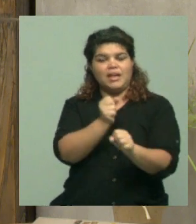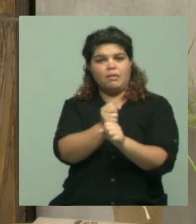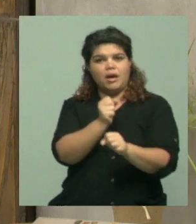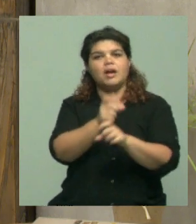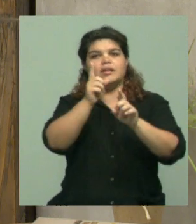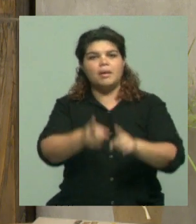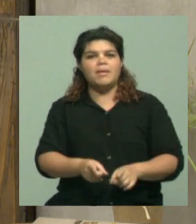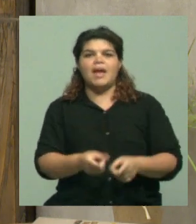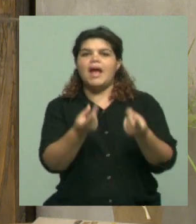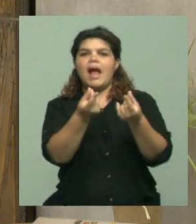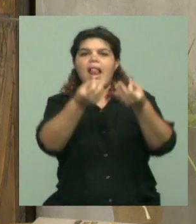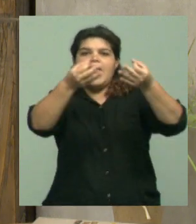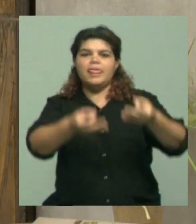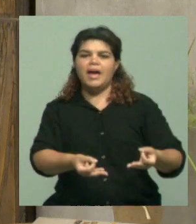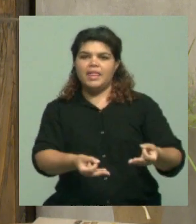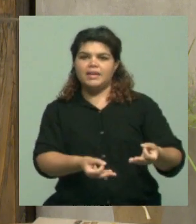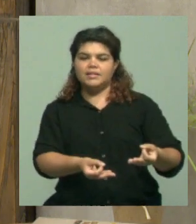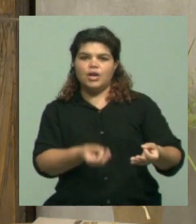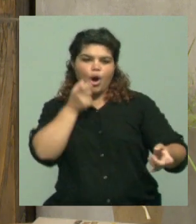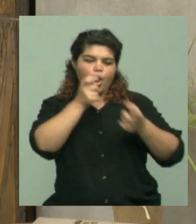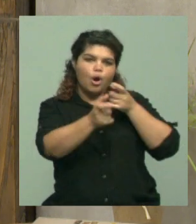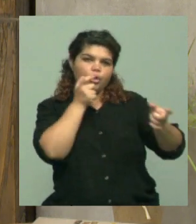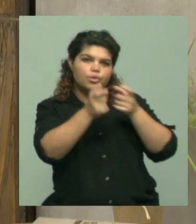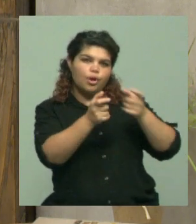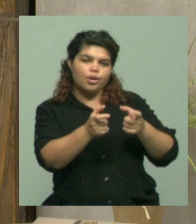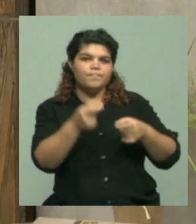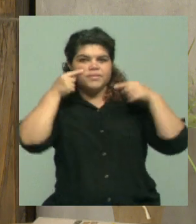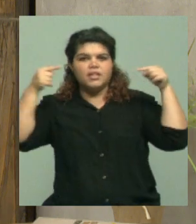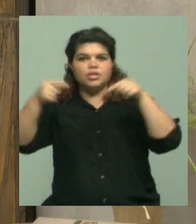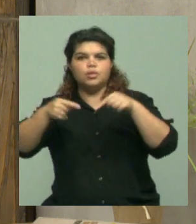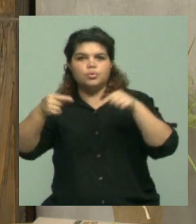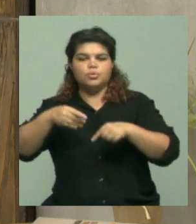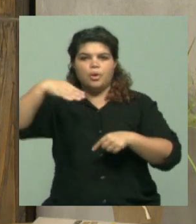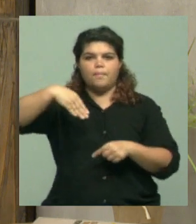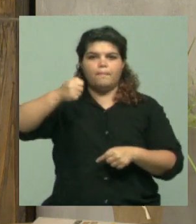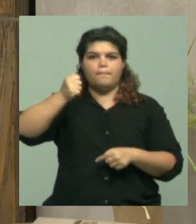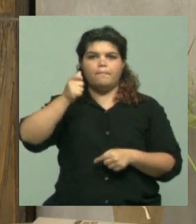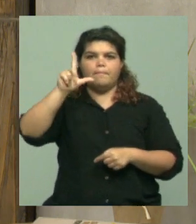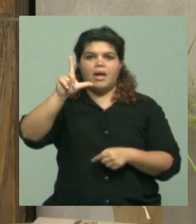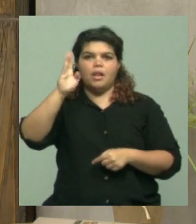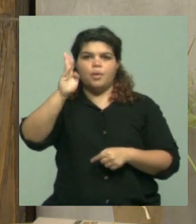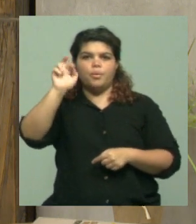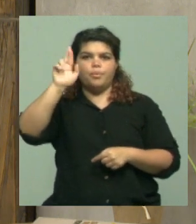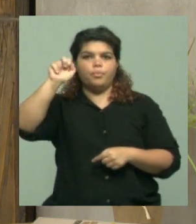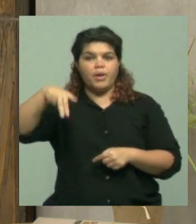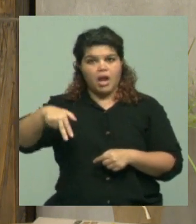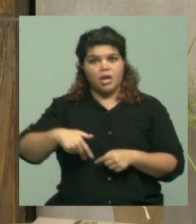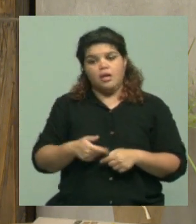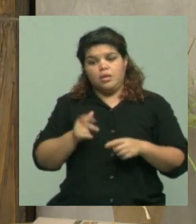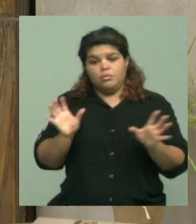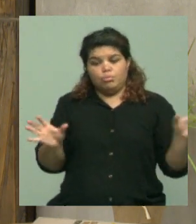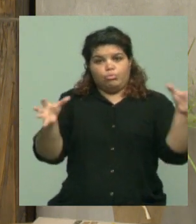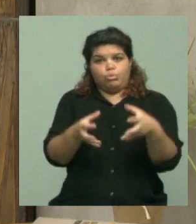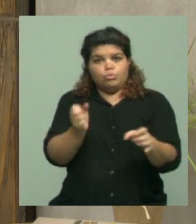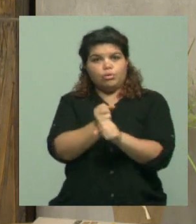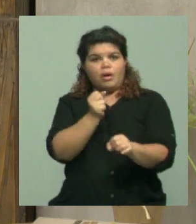calidad que estamos realizando con los referentes nacionales que es el Instituto Malbrán. Entonces, en base a eso nos estamos preparando por si llegamos a tener o tratar de evitar que